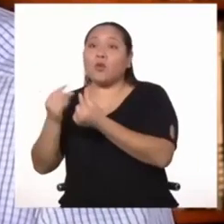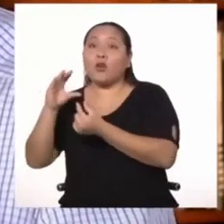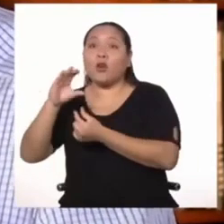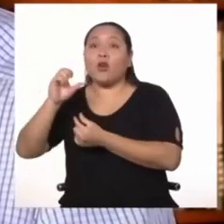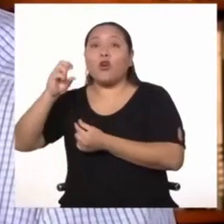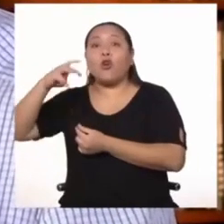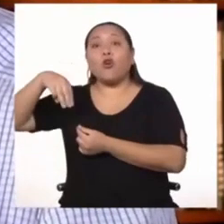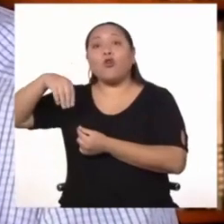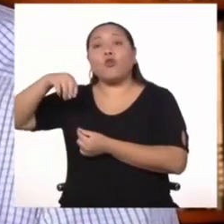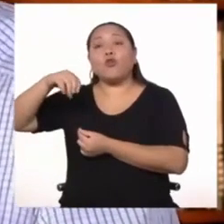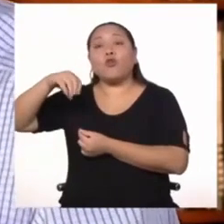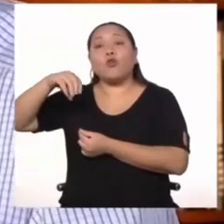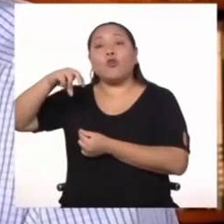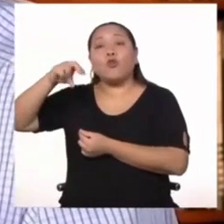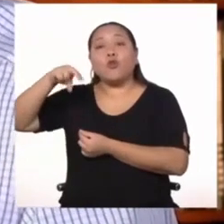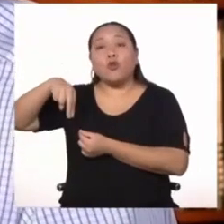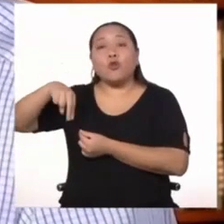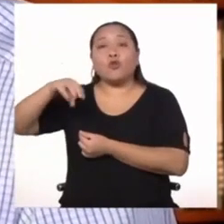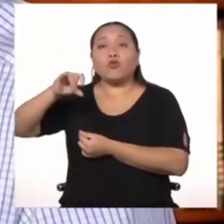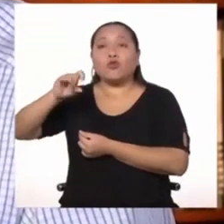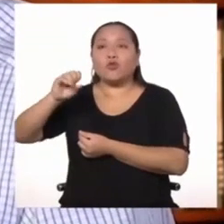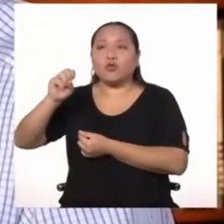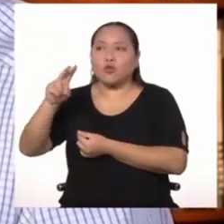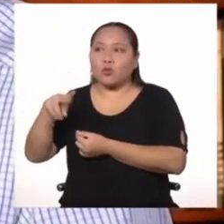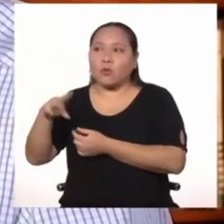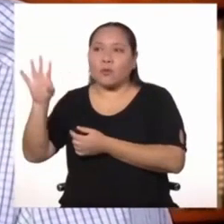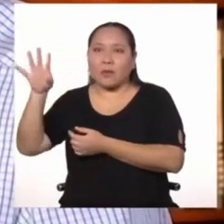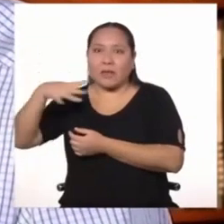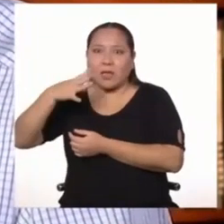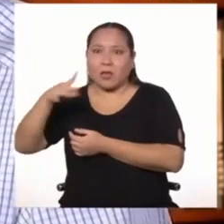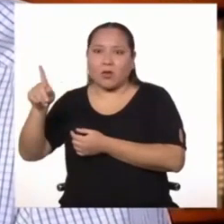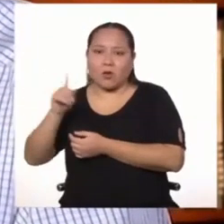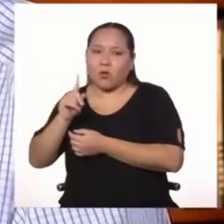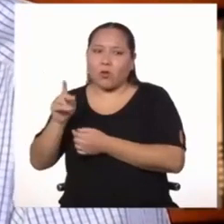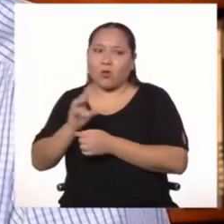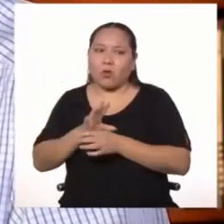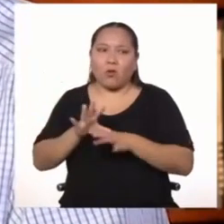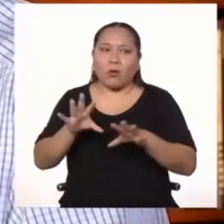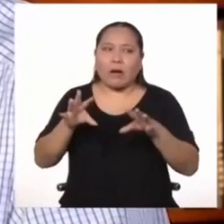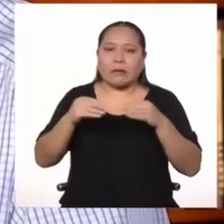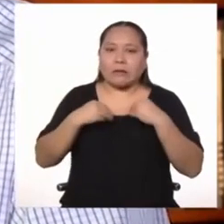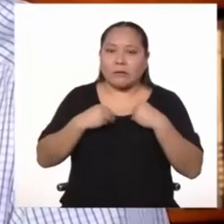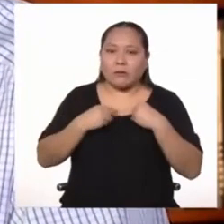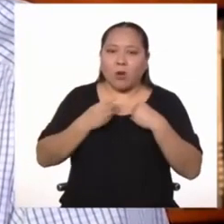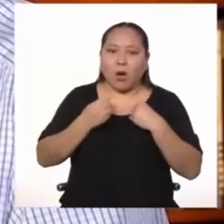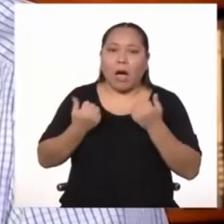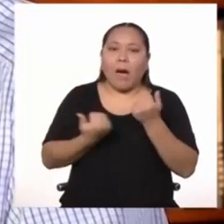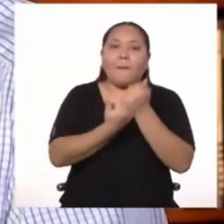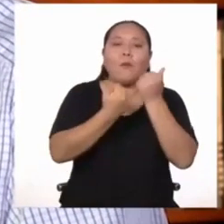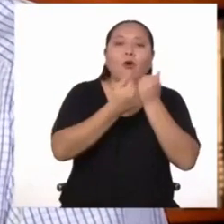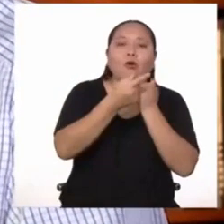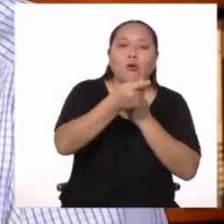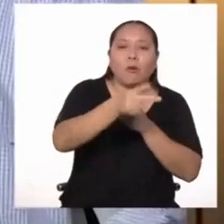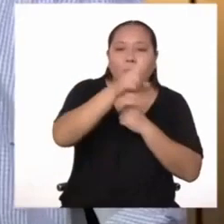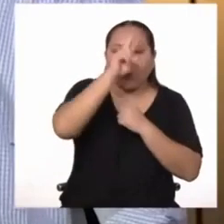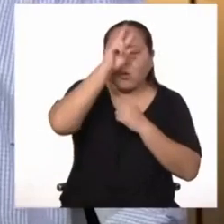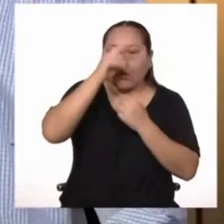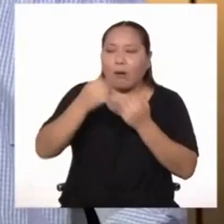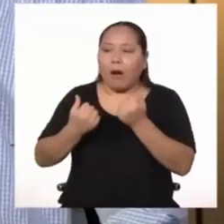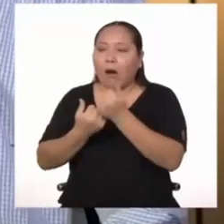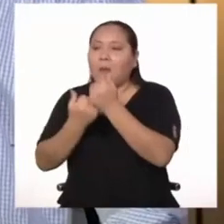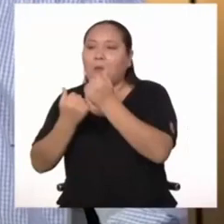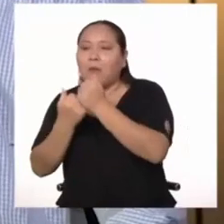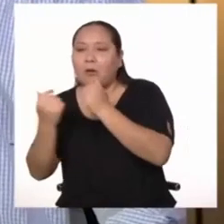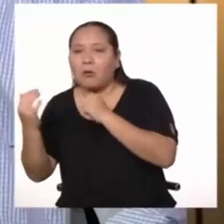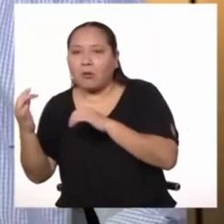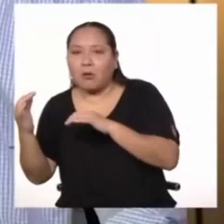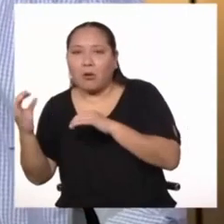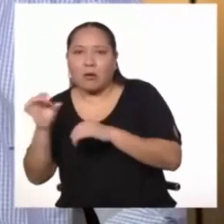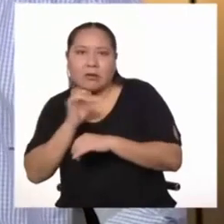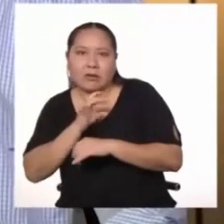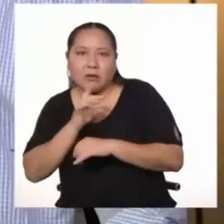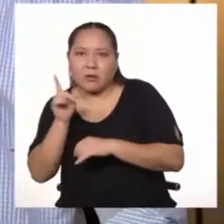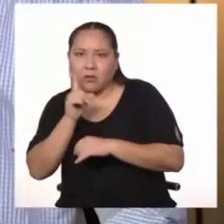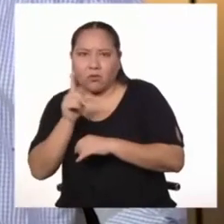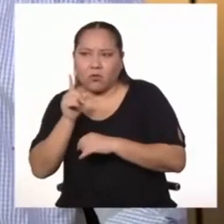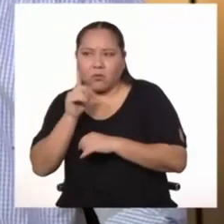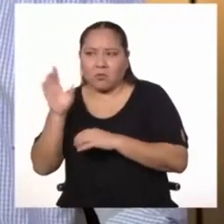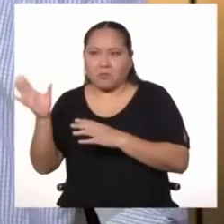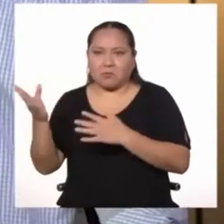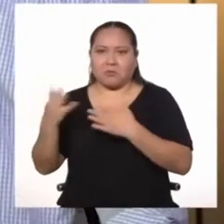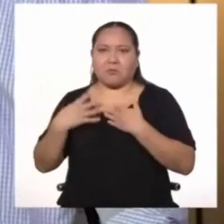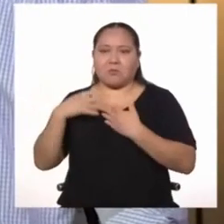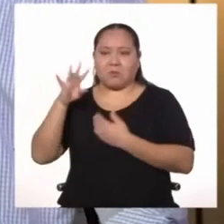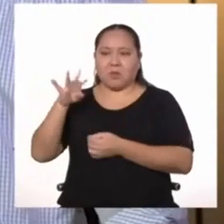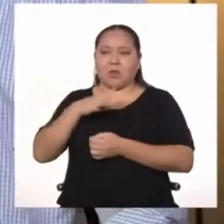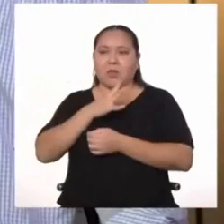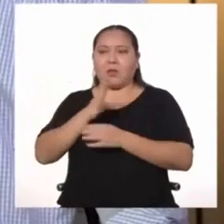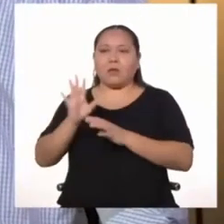tuvo ninguna preferencia por ninguno de los lados que peleó en la guerra. No está en la geopolítica británica